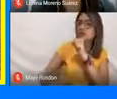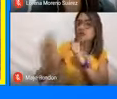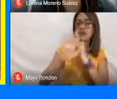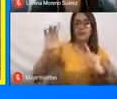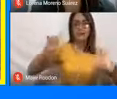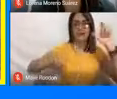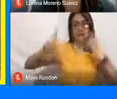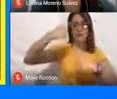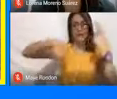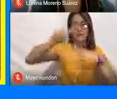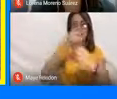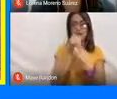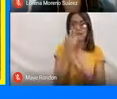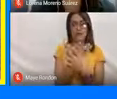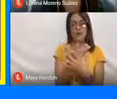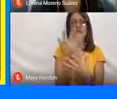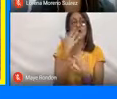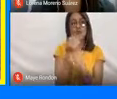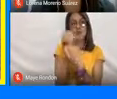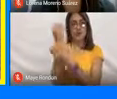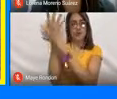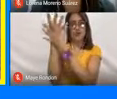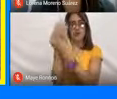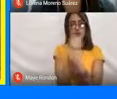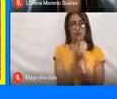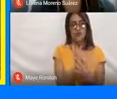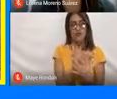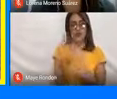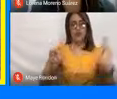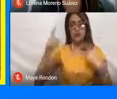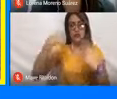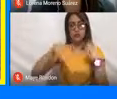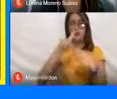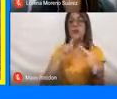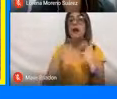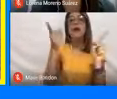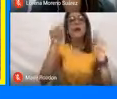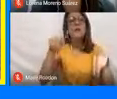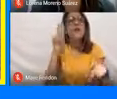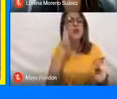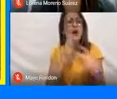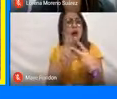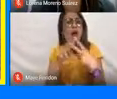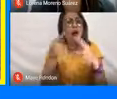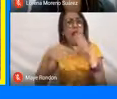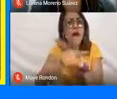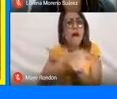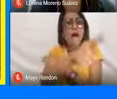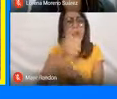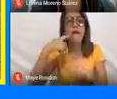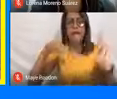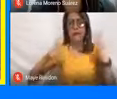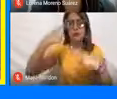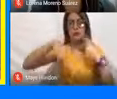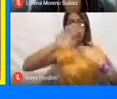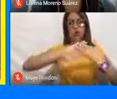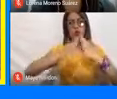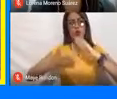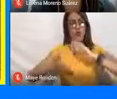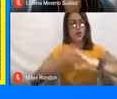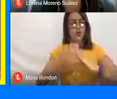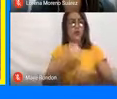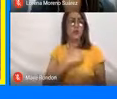turismo y la estructura y superestructura del turismo. También nos acercamos a conocer y comprender del turismo comunitario y las